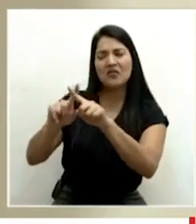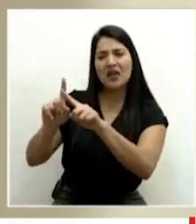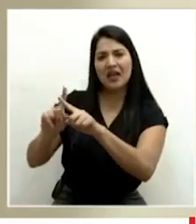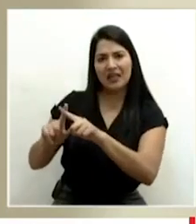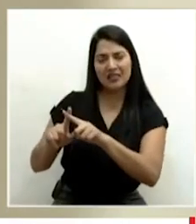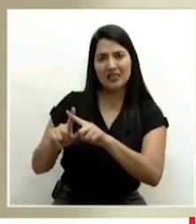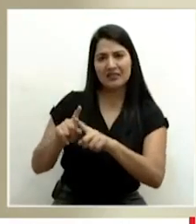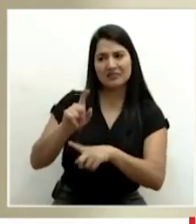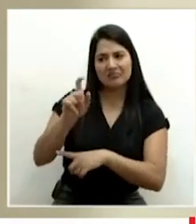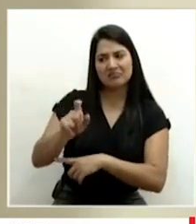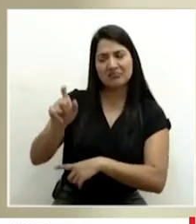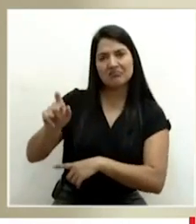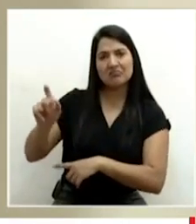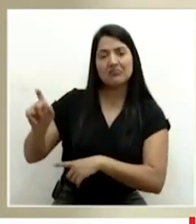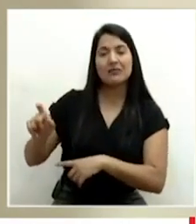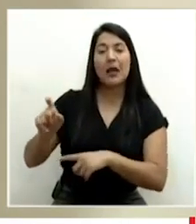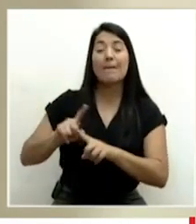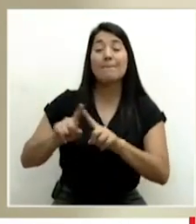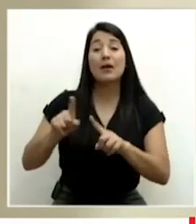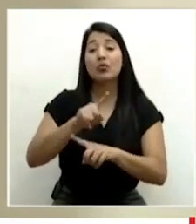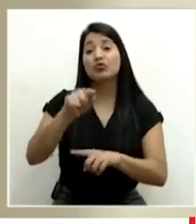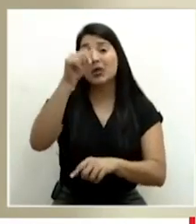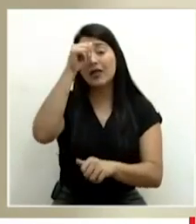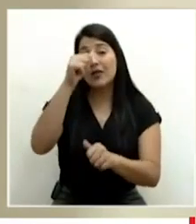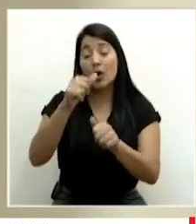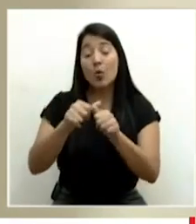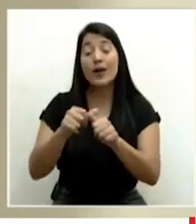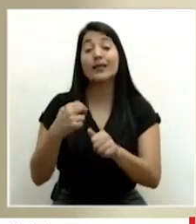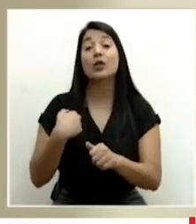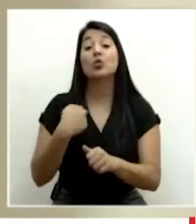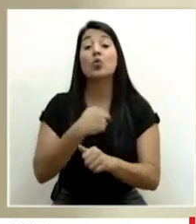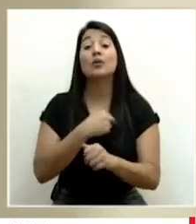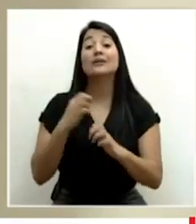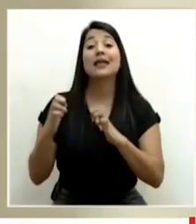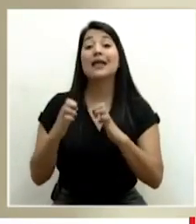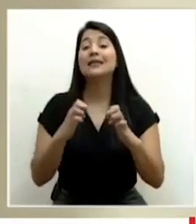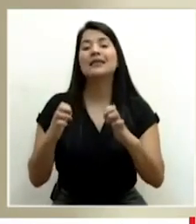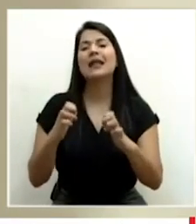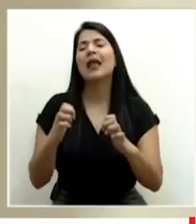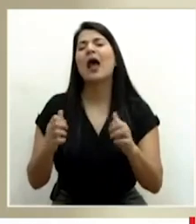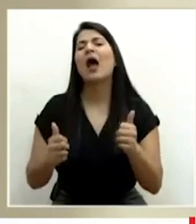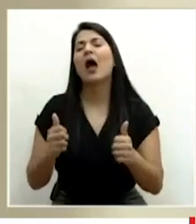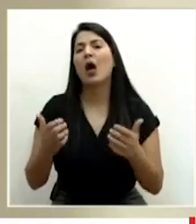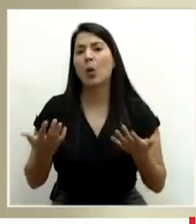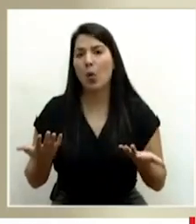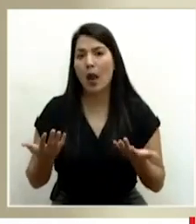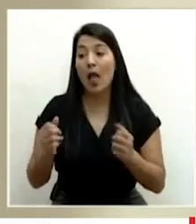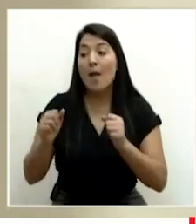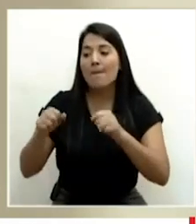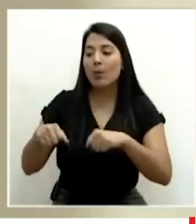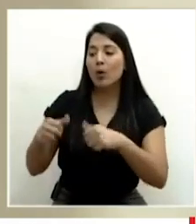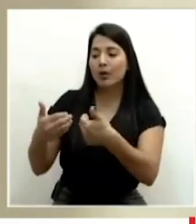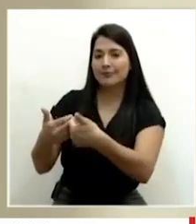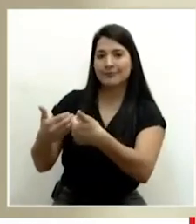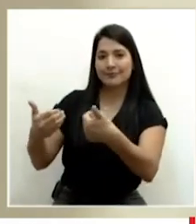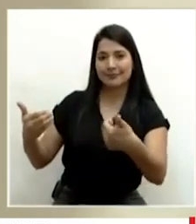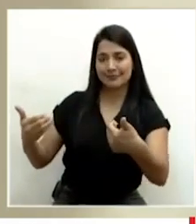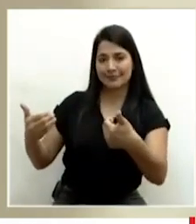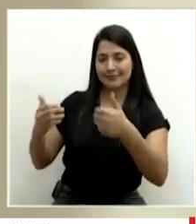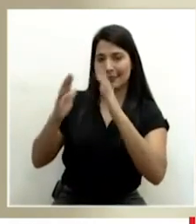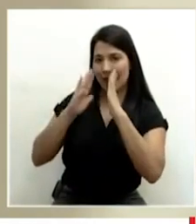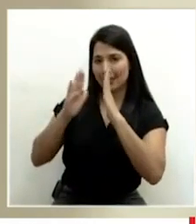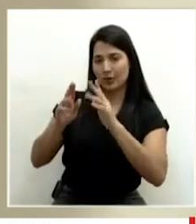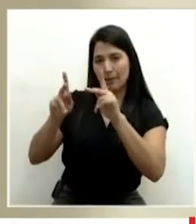recordemos que la estrategia es diferenciar la atención de casos de, digamos, de